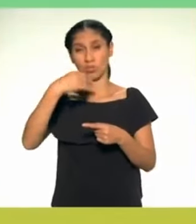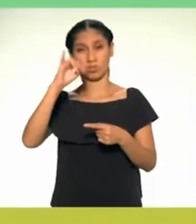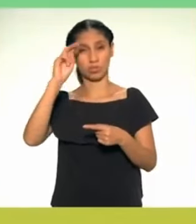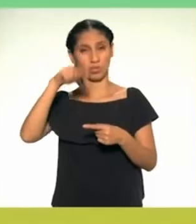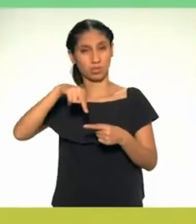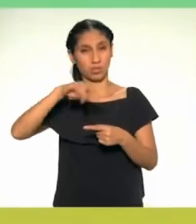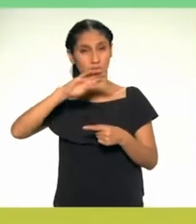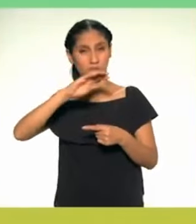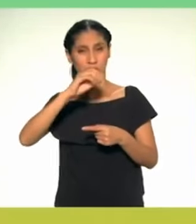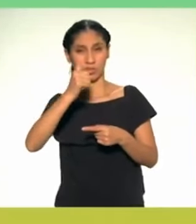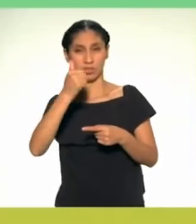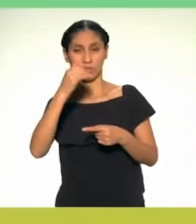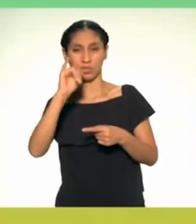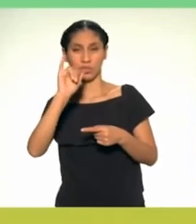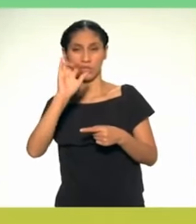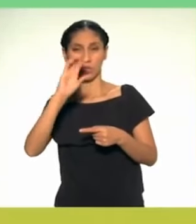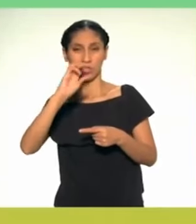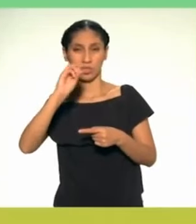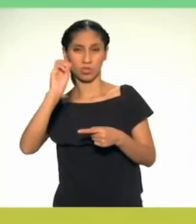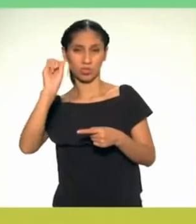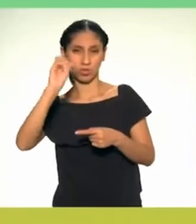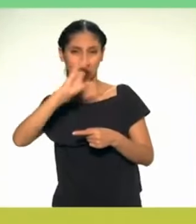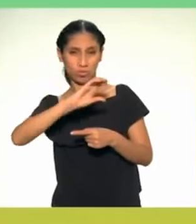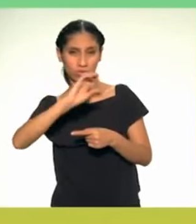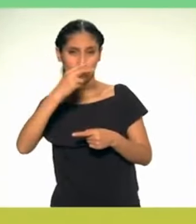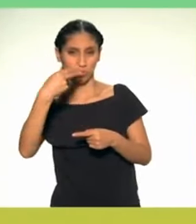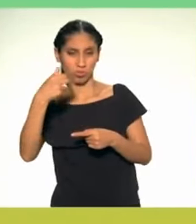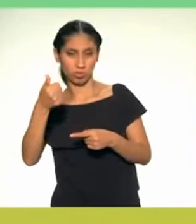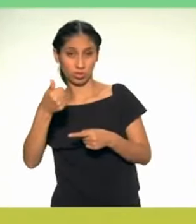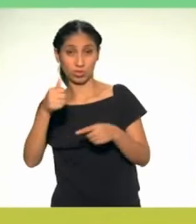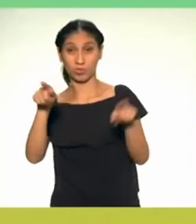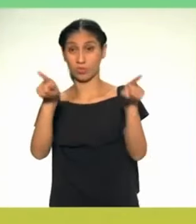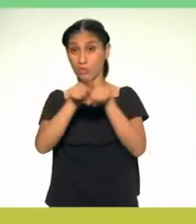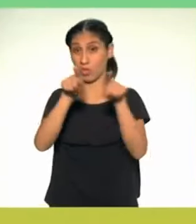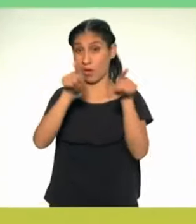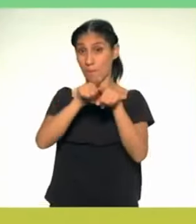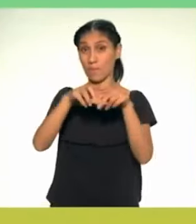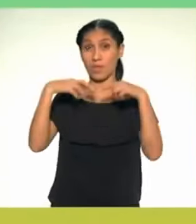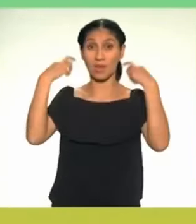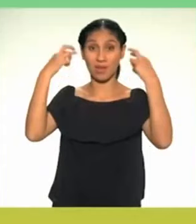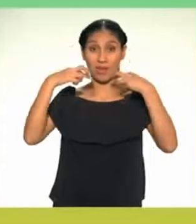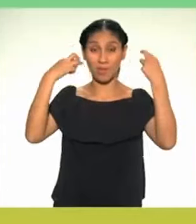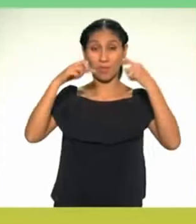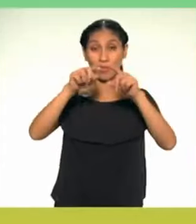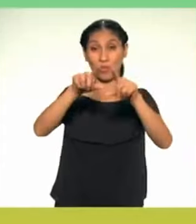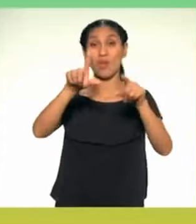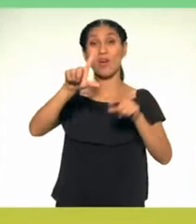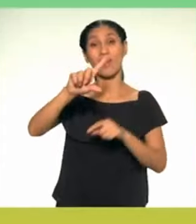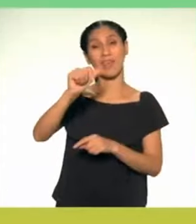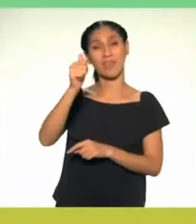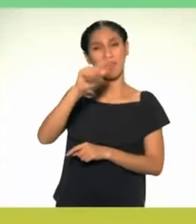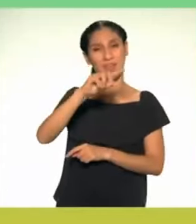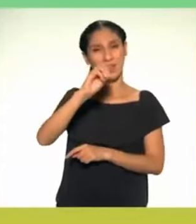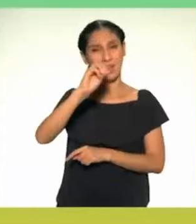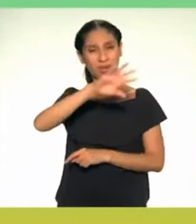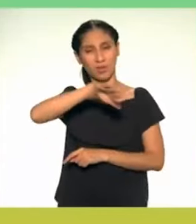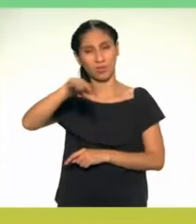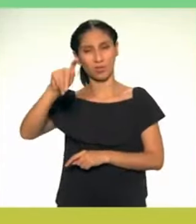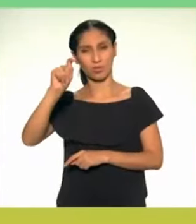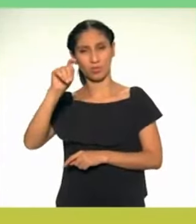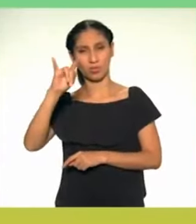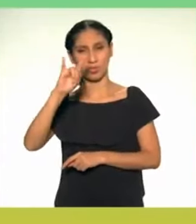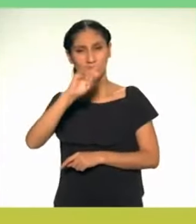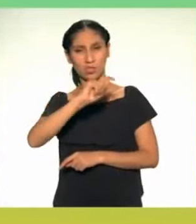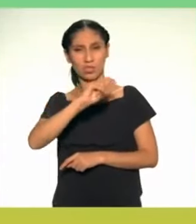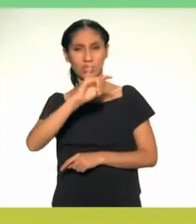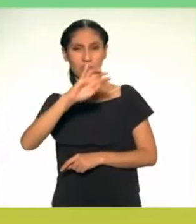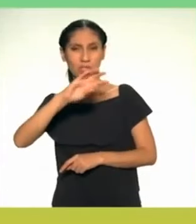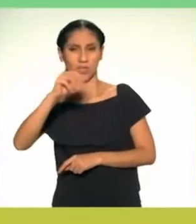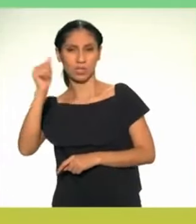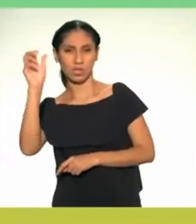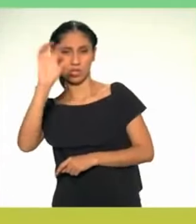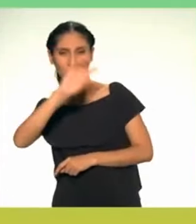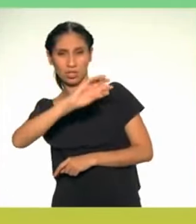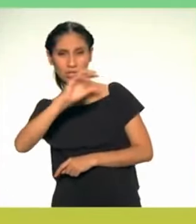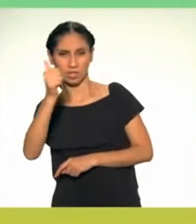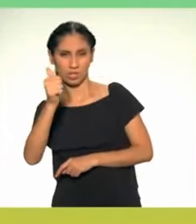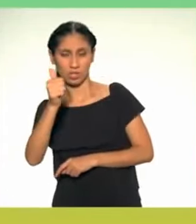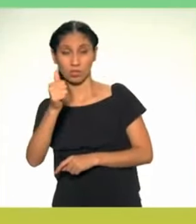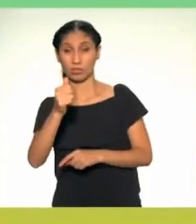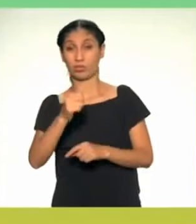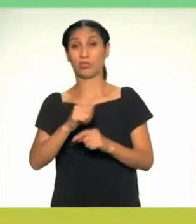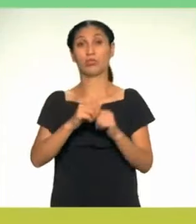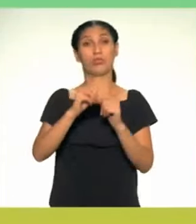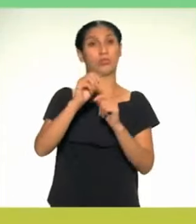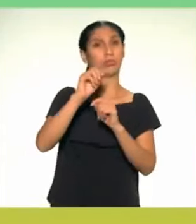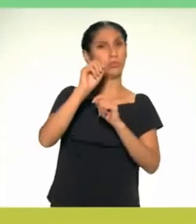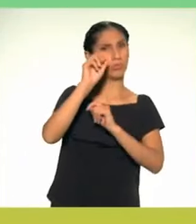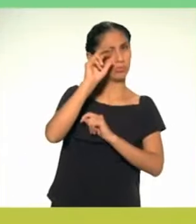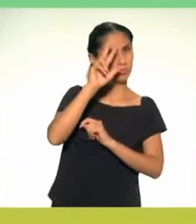el lago Titicaca, ambos considerados como humedales altoandinos, sobre los 4.000 y 3.800 metros sobre